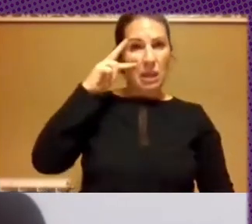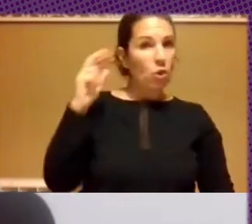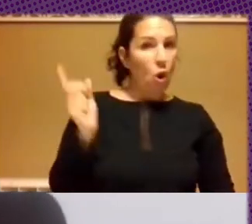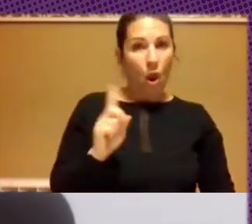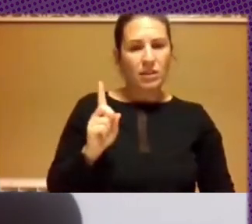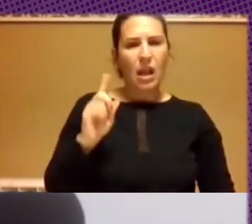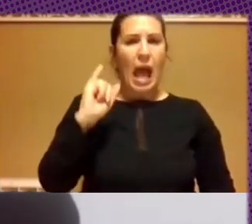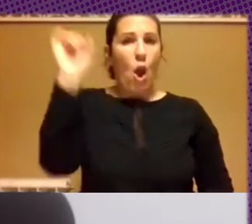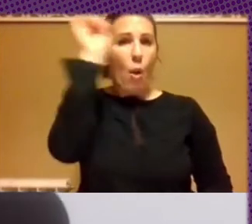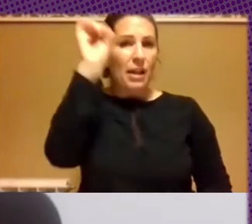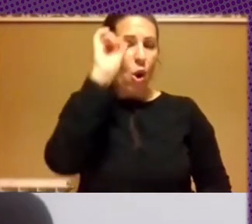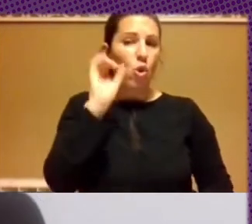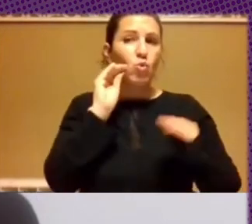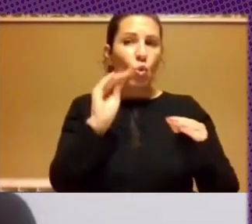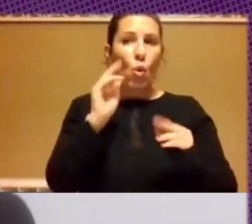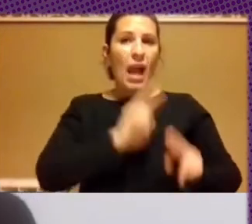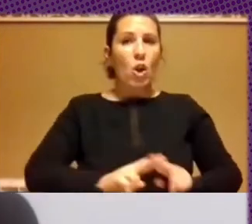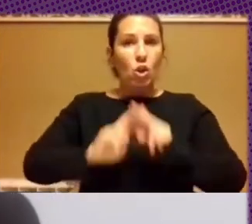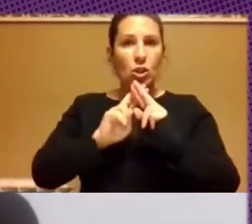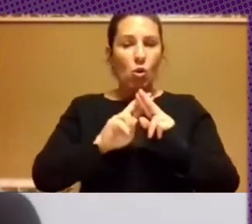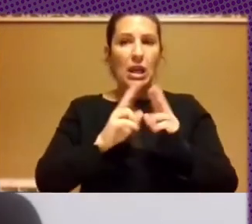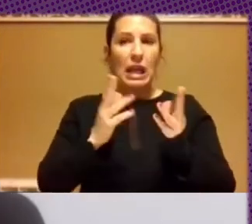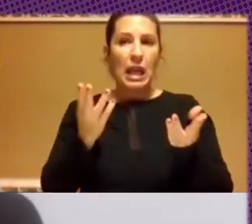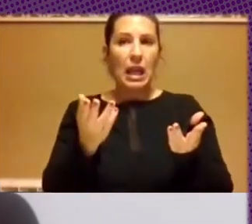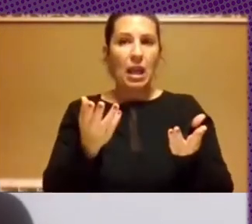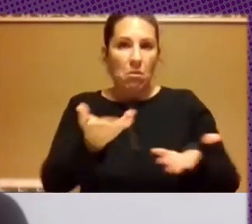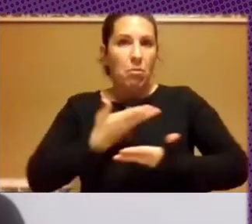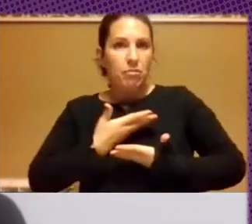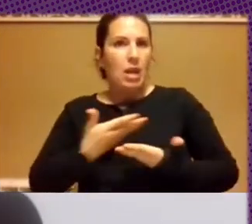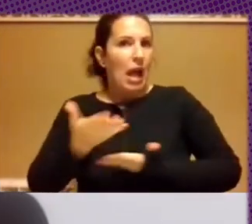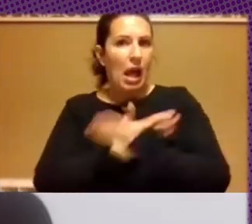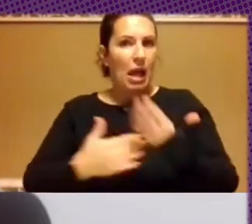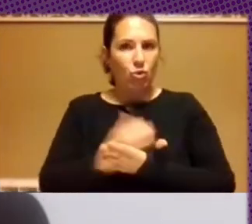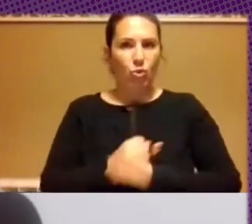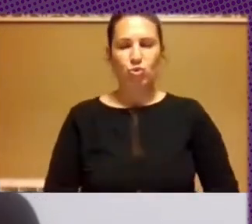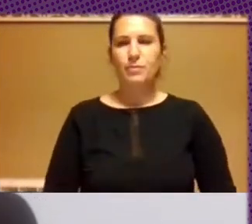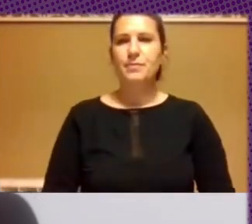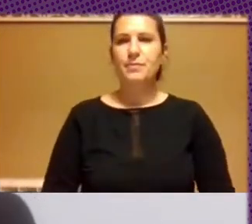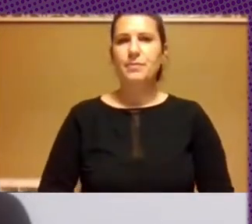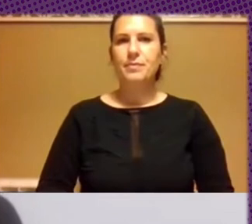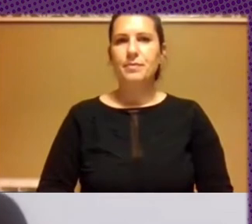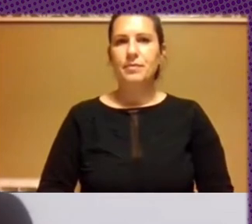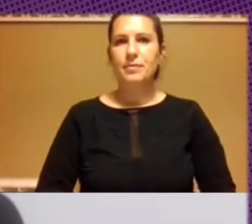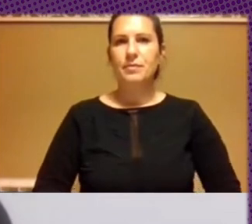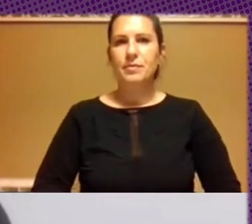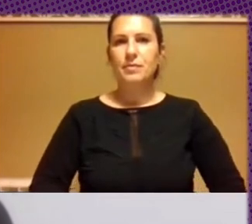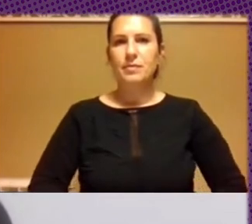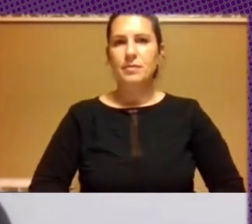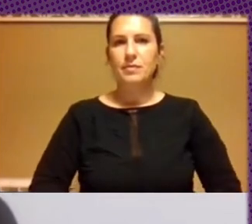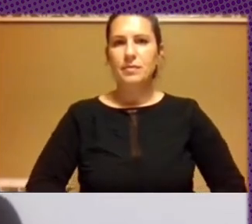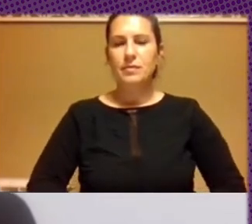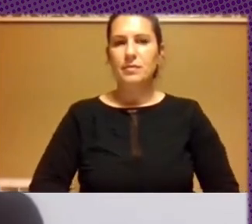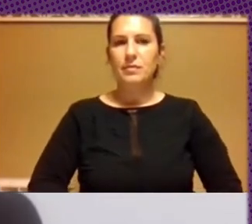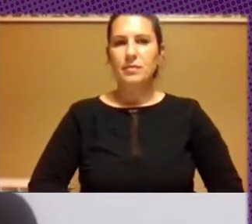opinión y un diagnóstico de esto que al final nos afecta a todos. Bueno, y vamos a pasar al siguiente ponente que